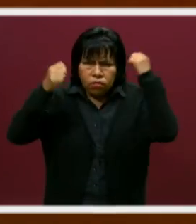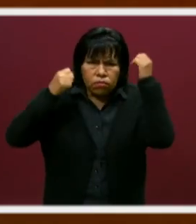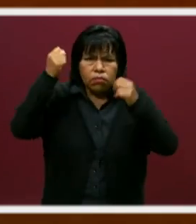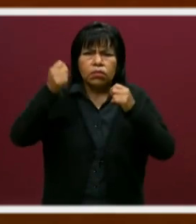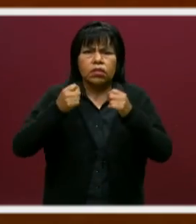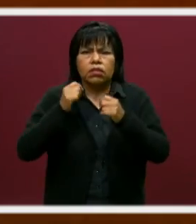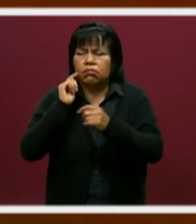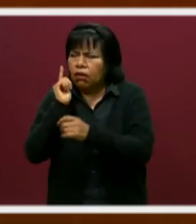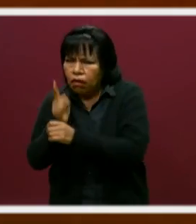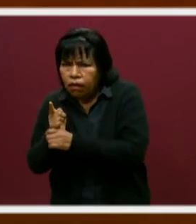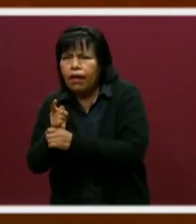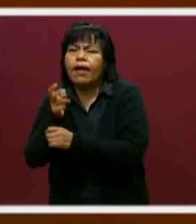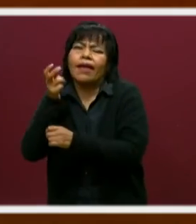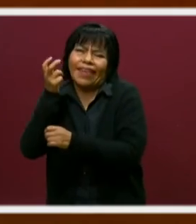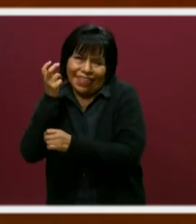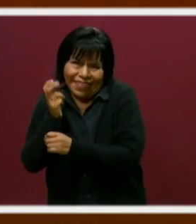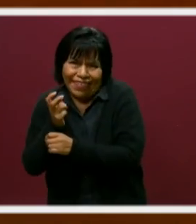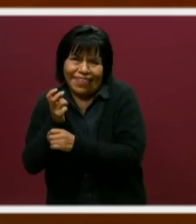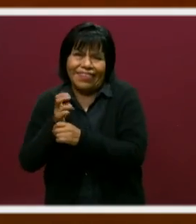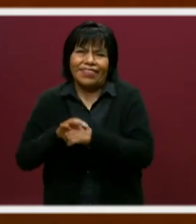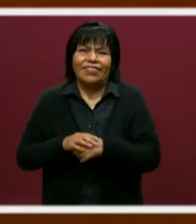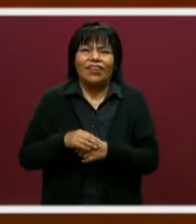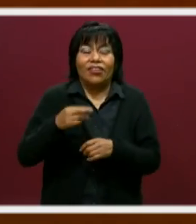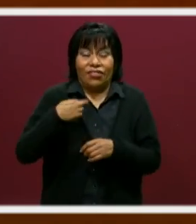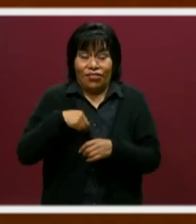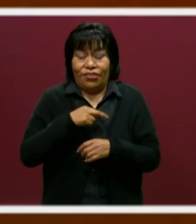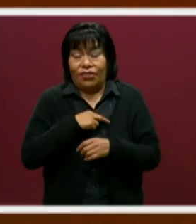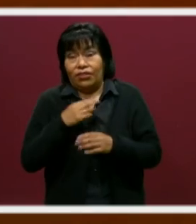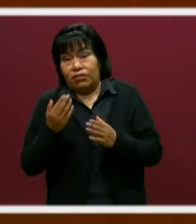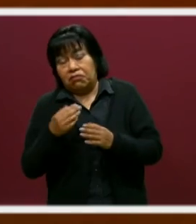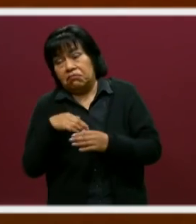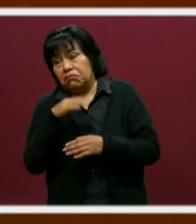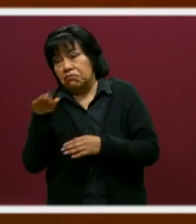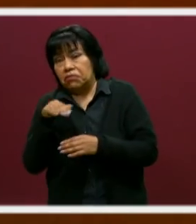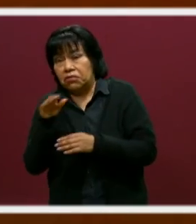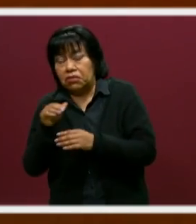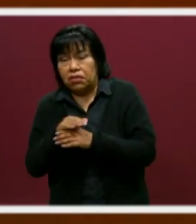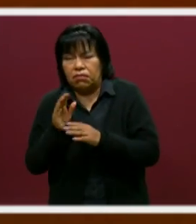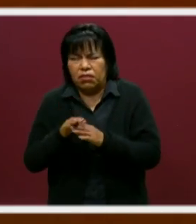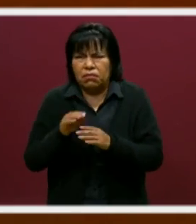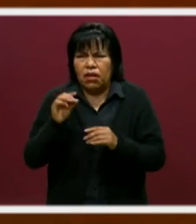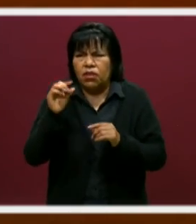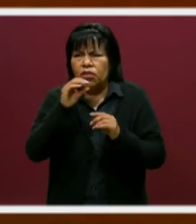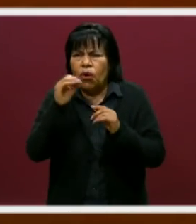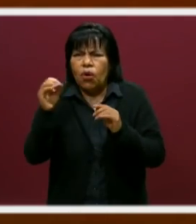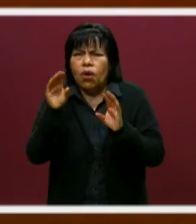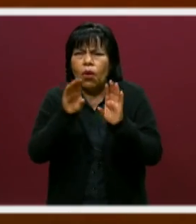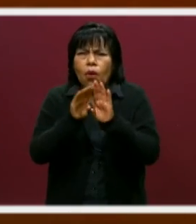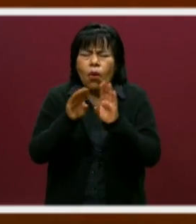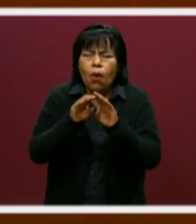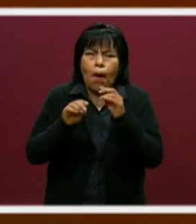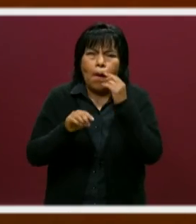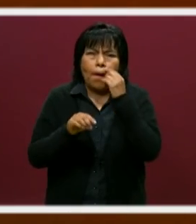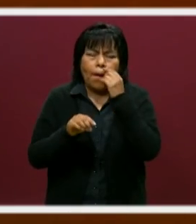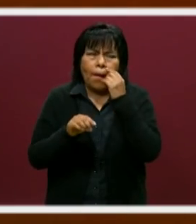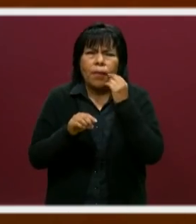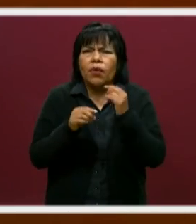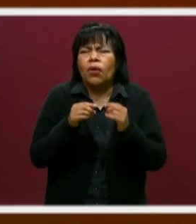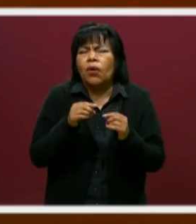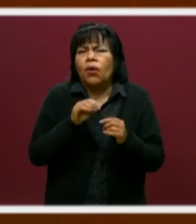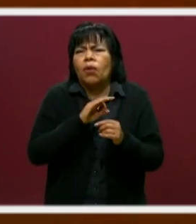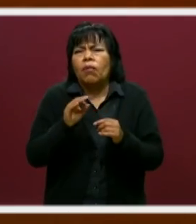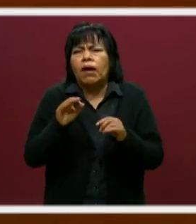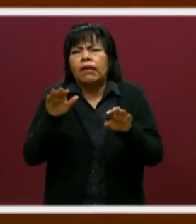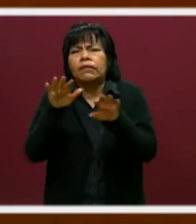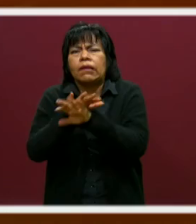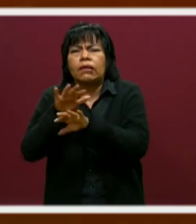Enfocado un poquito más hacia esa parte. Nosotros, bueno, pues buscamos más en los procesos, más el cómo pueden